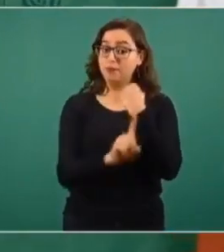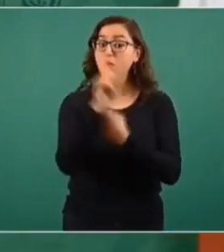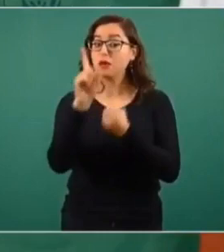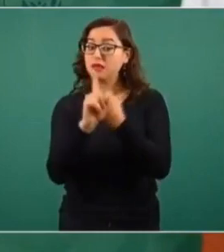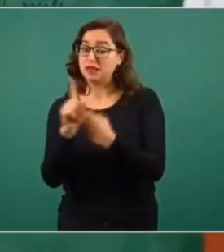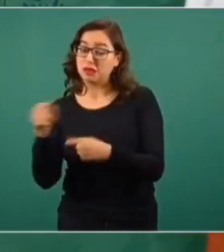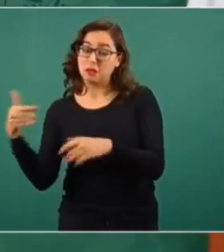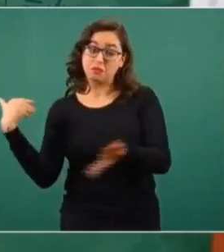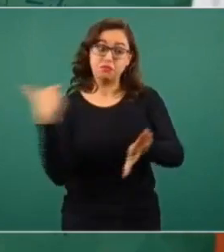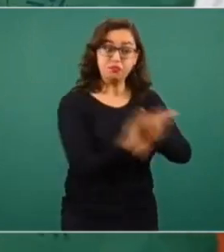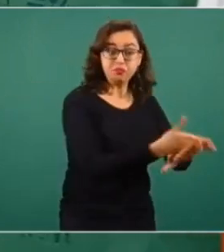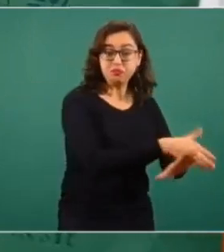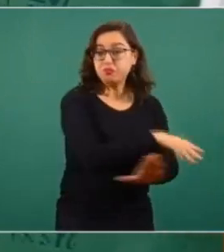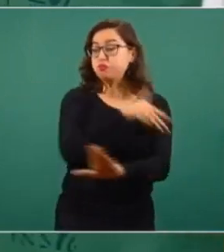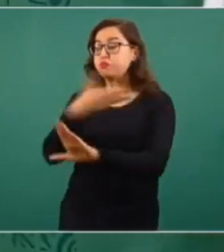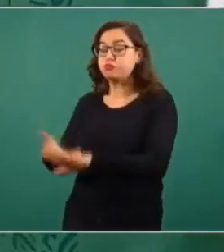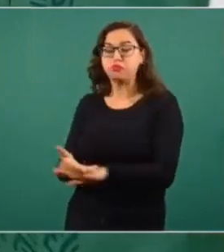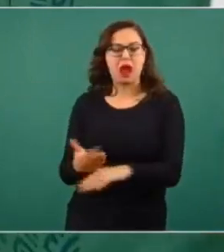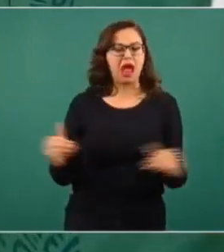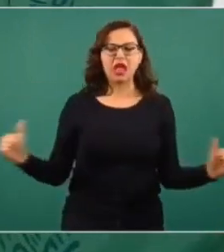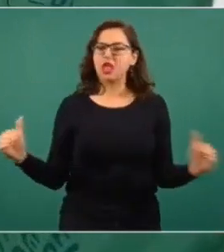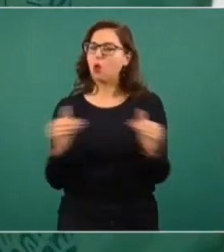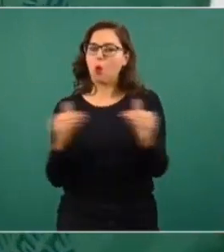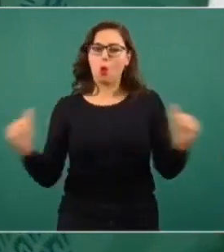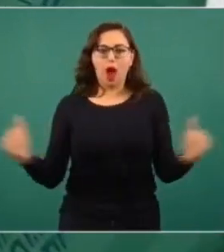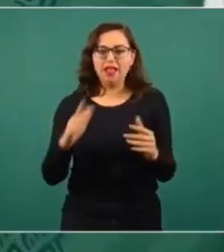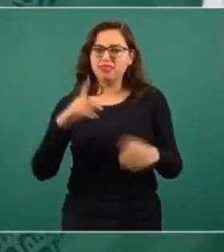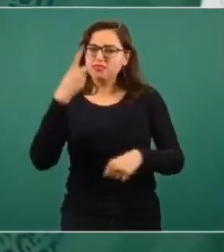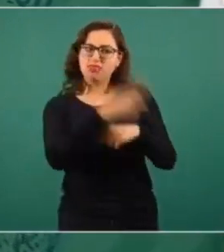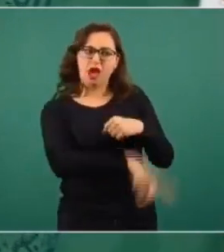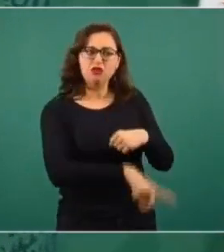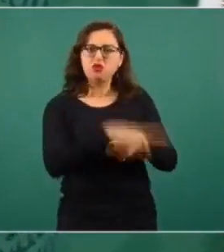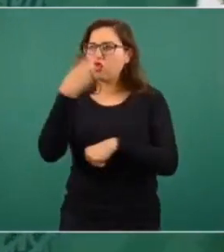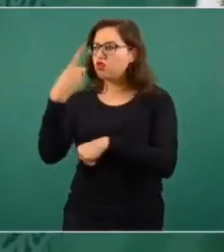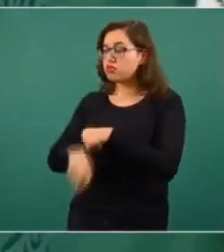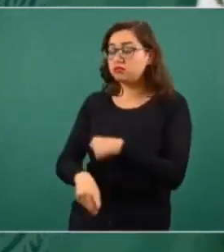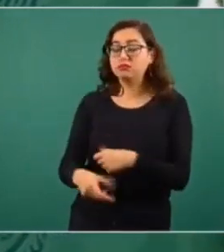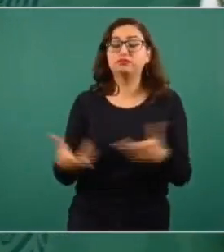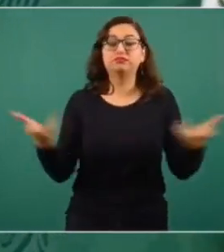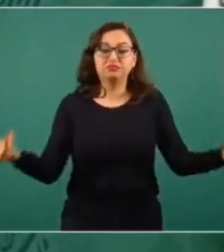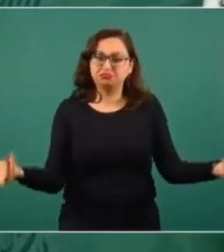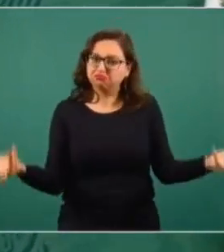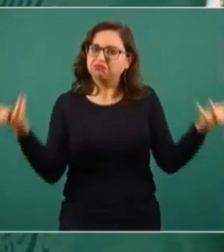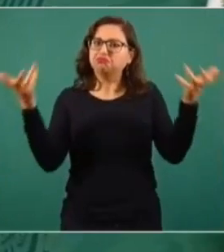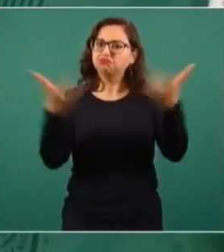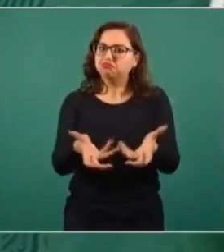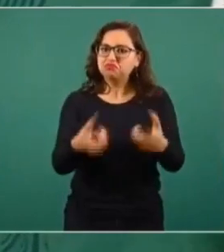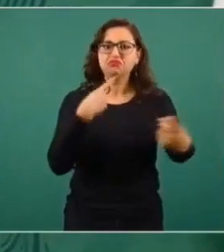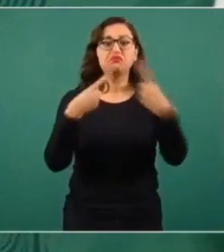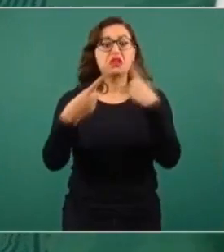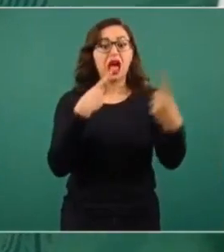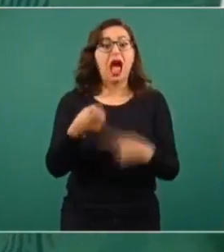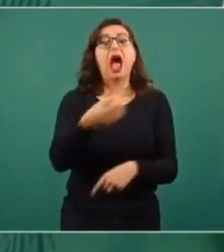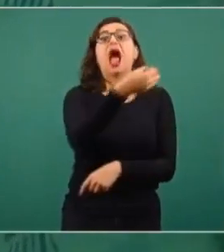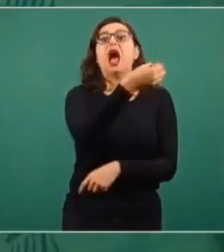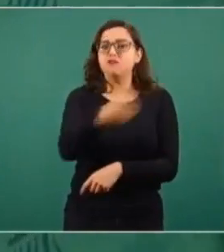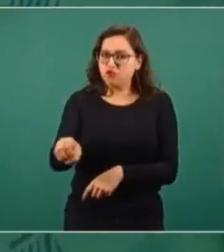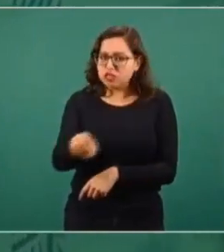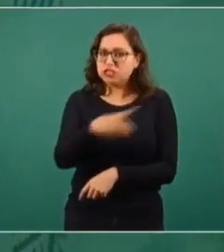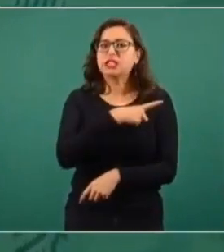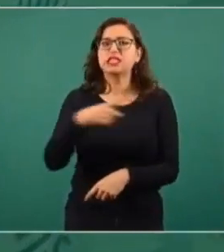sí, porque hay daños de todas partes. Y tendremos que construir una solución que parta,